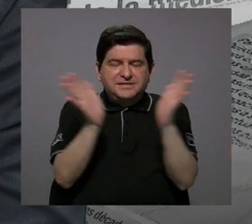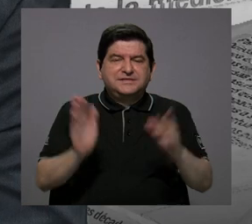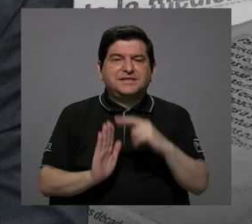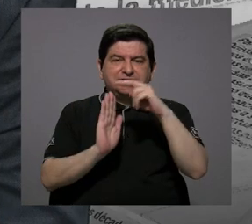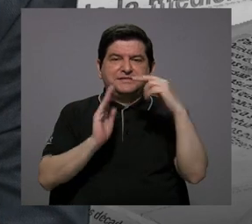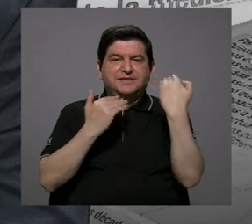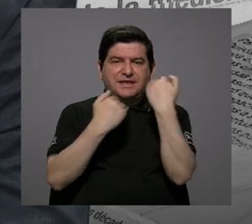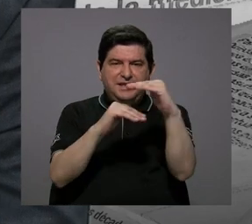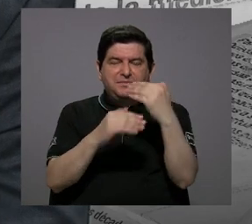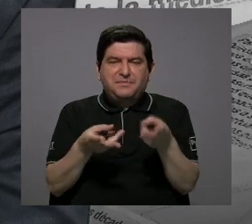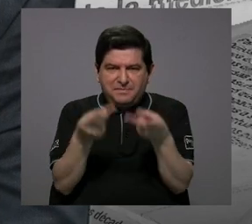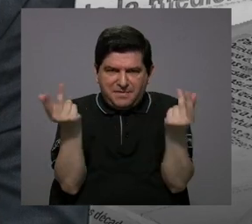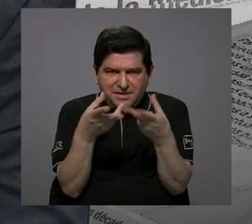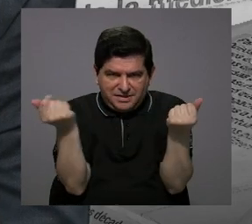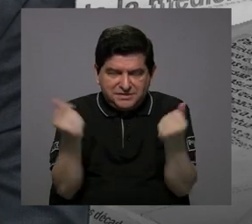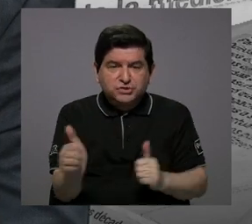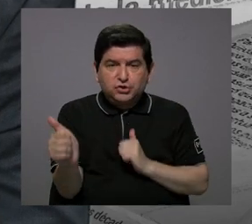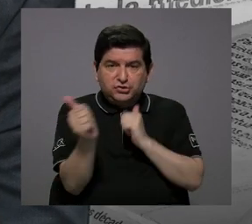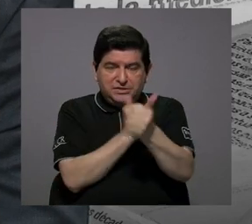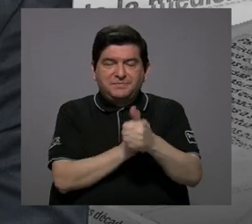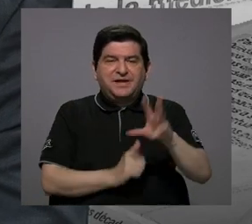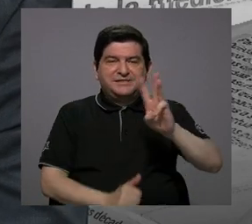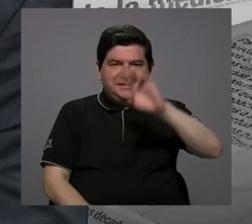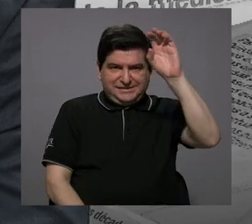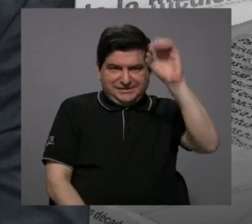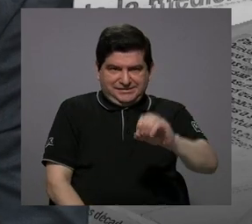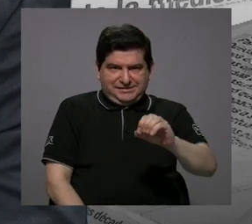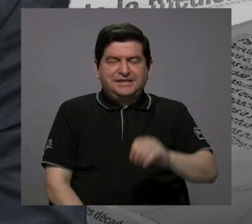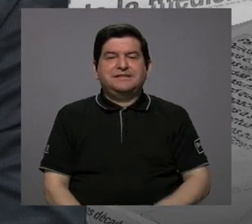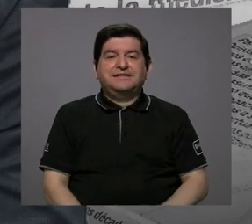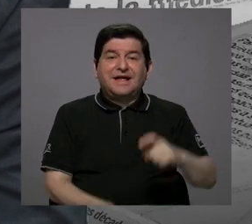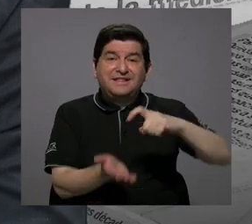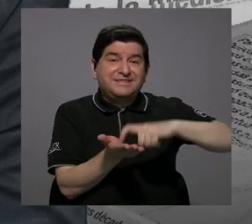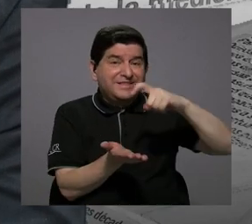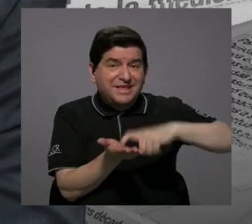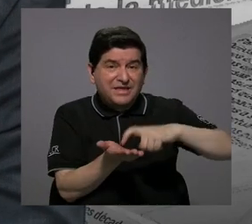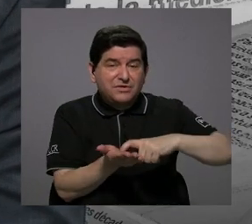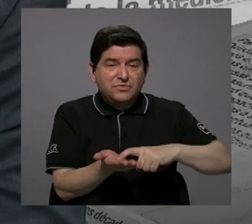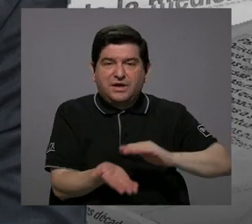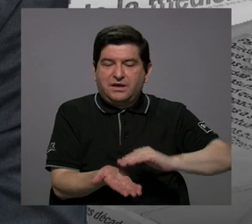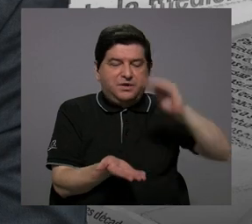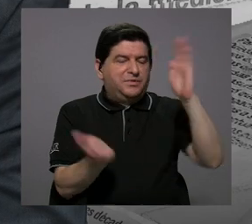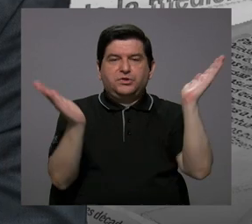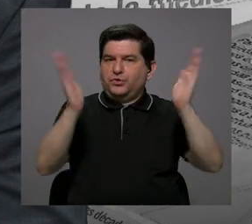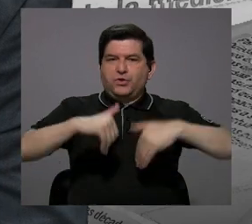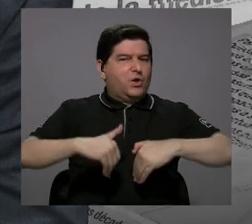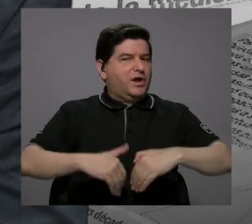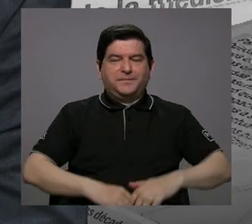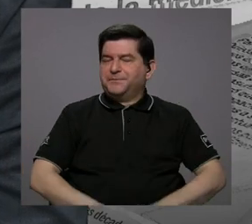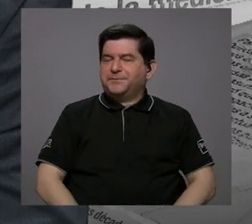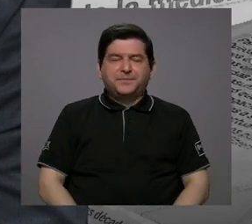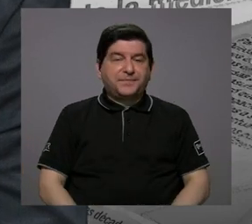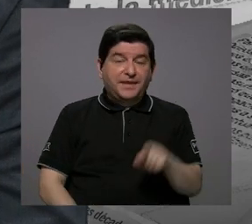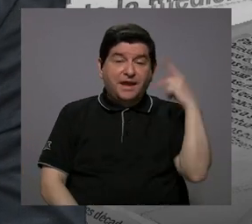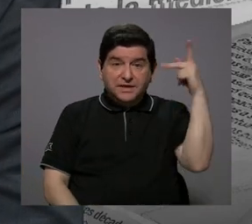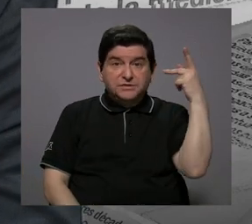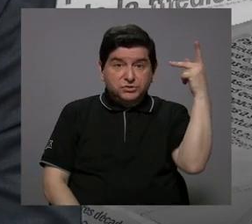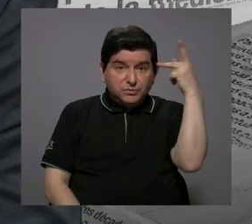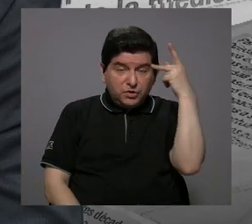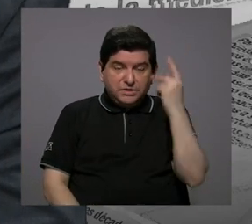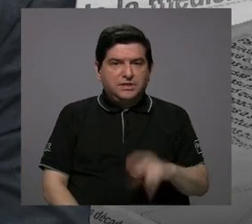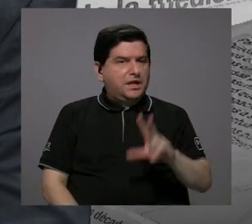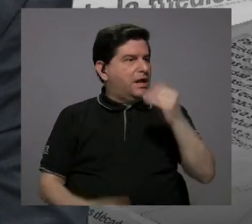fiscal, si se supera el 60% de deuda, no hay aumento. Esto es una política